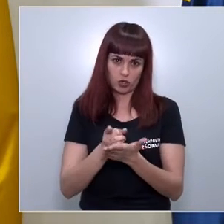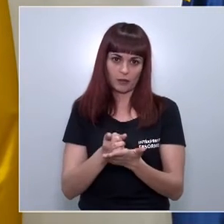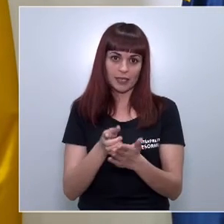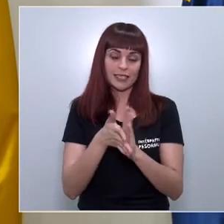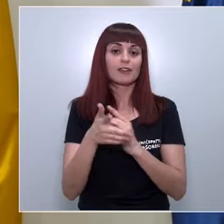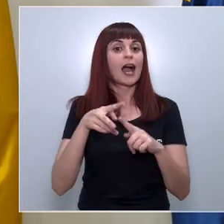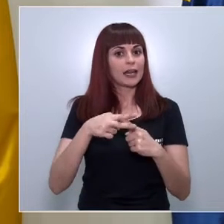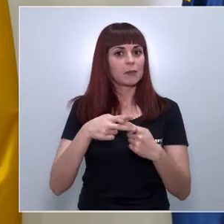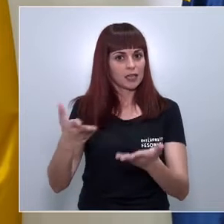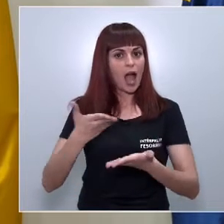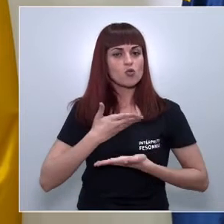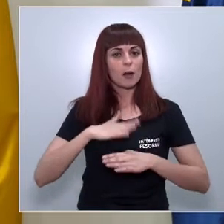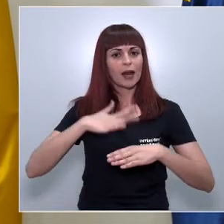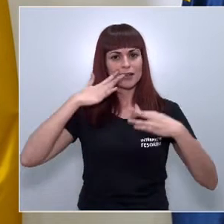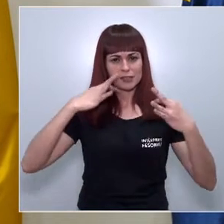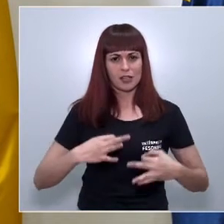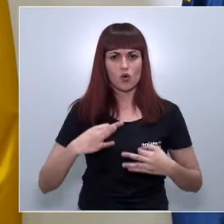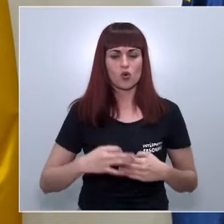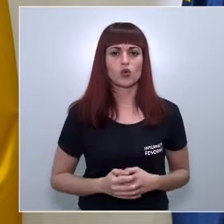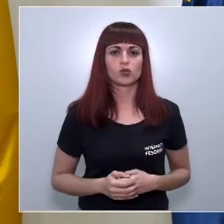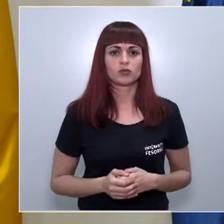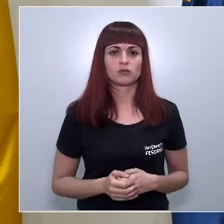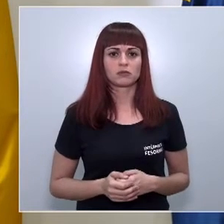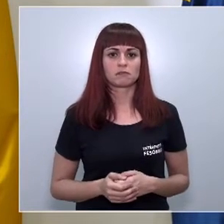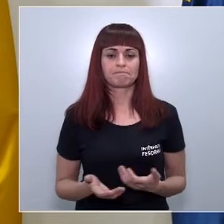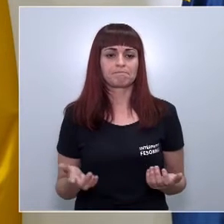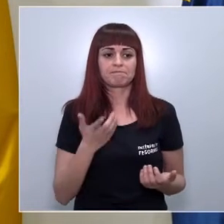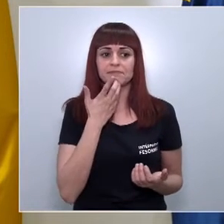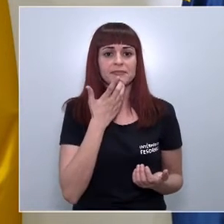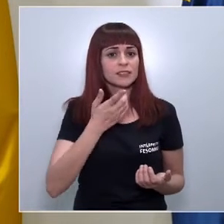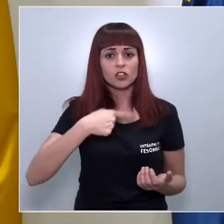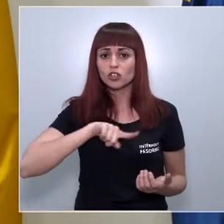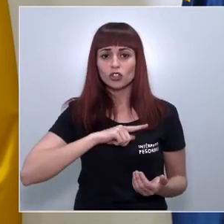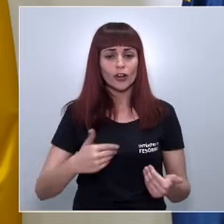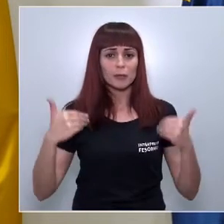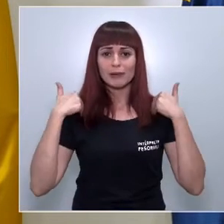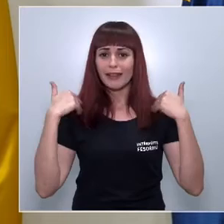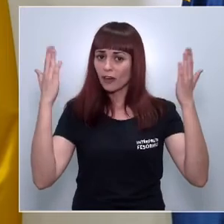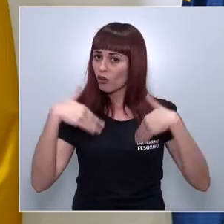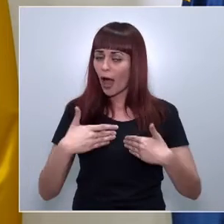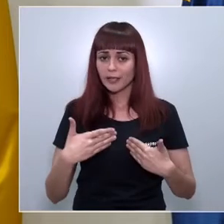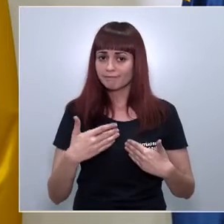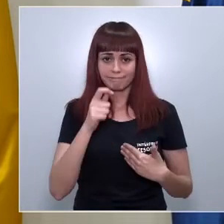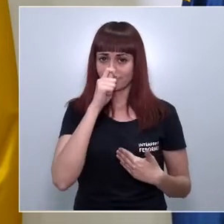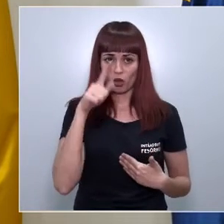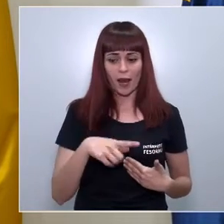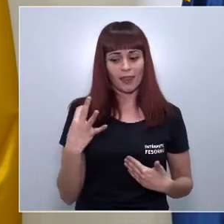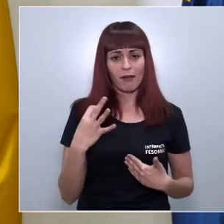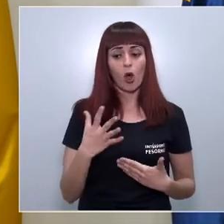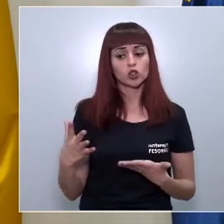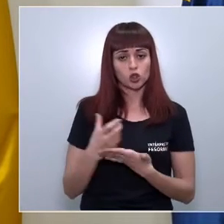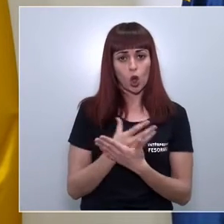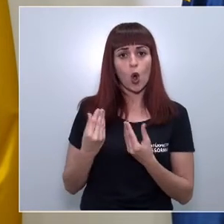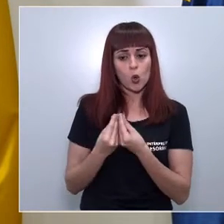de ayuda para estar más seguros. Pero nada de esto sirve si no somos responsables. Saldremos todos juntos, pero para esto